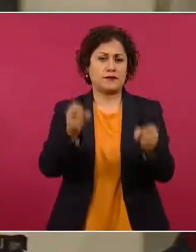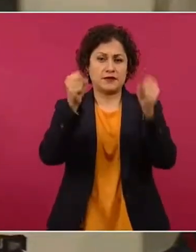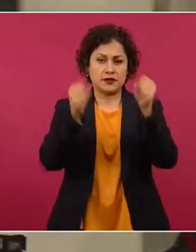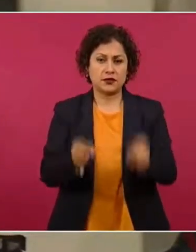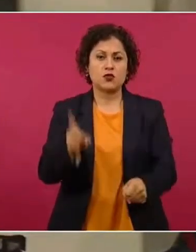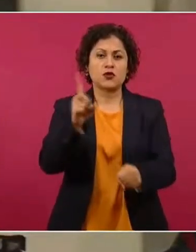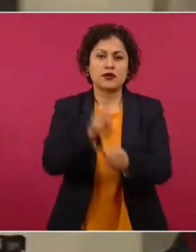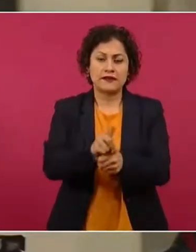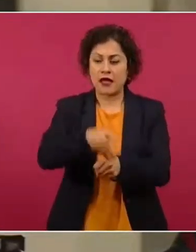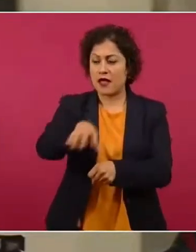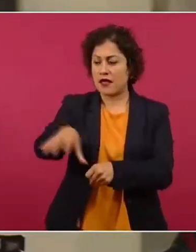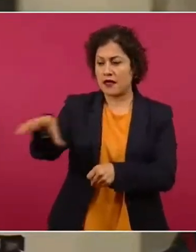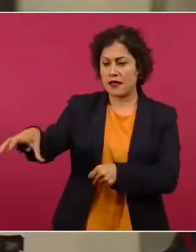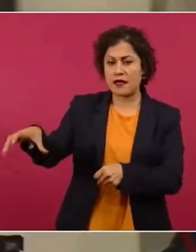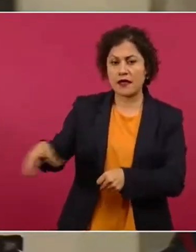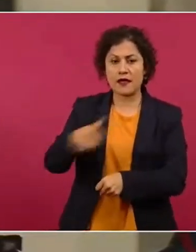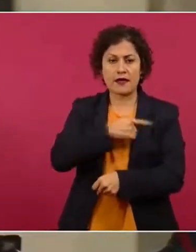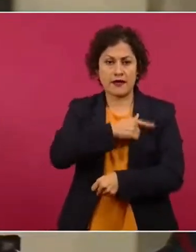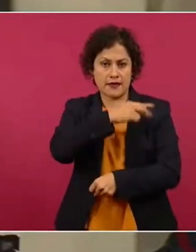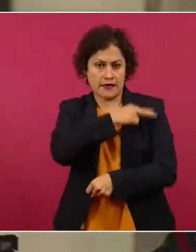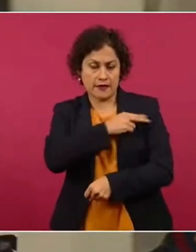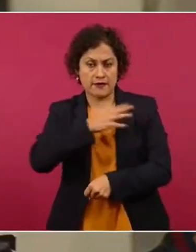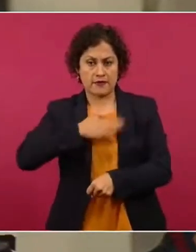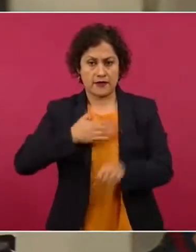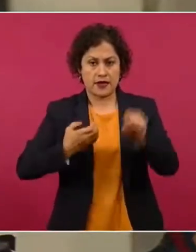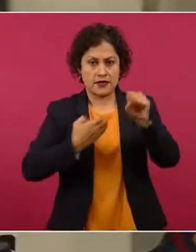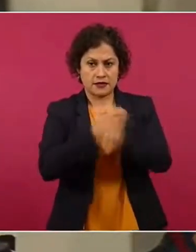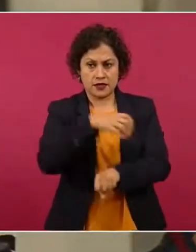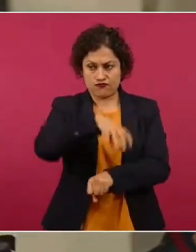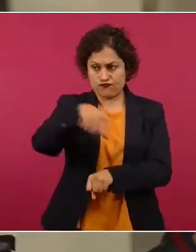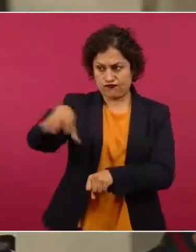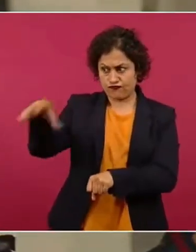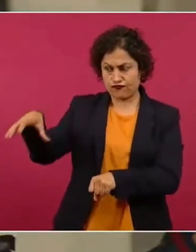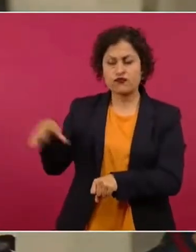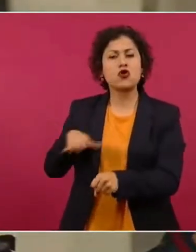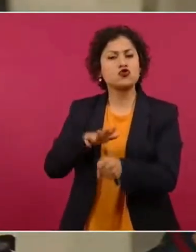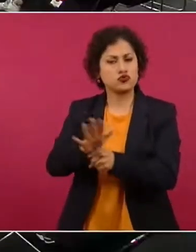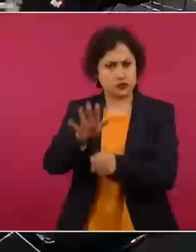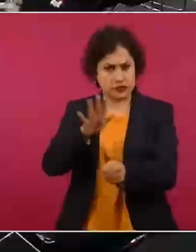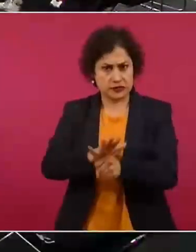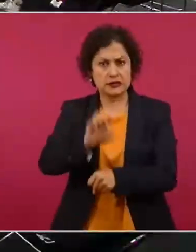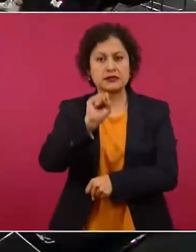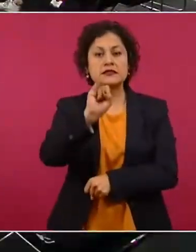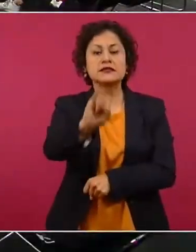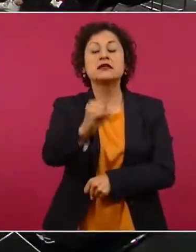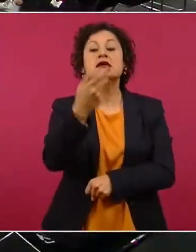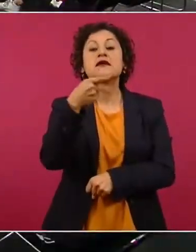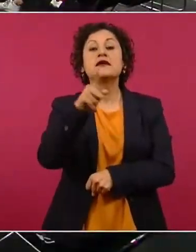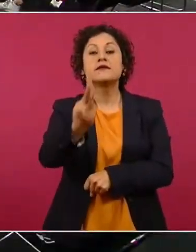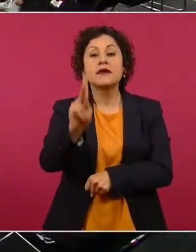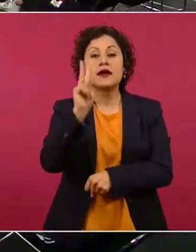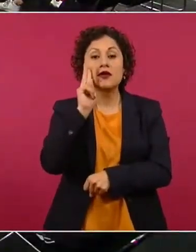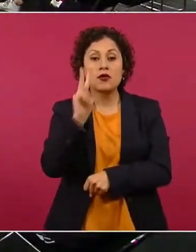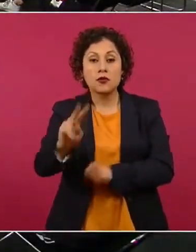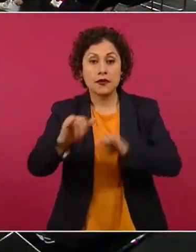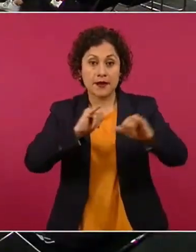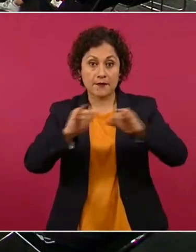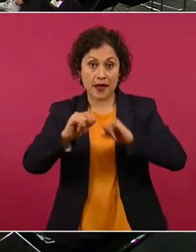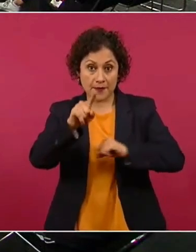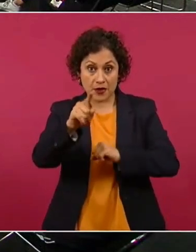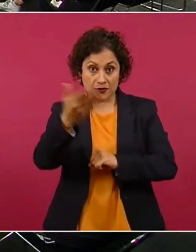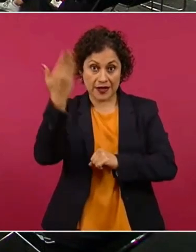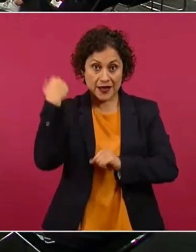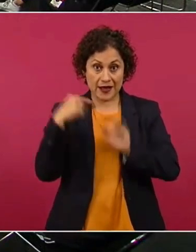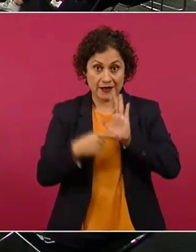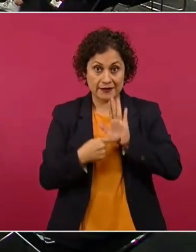cuarteles de la Guardia Nacional que se están construyendo en mi estado. Son muchos, son suficientes. Sin embargo, de ver el mapa que ustedes presentaron,